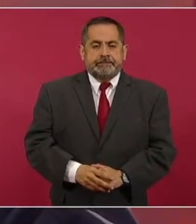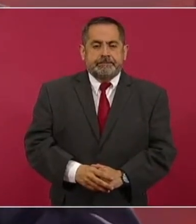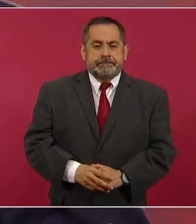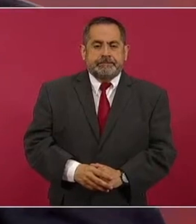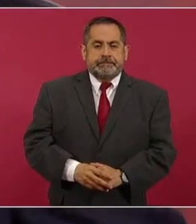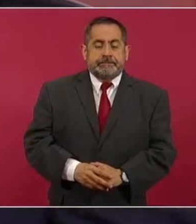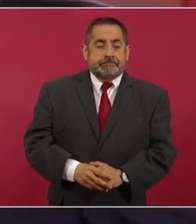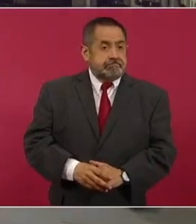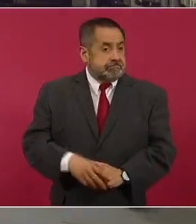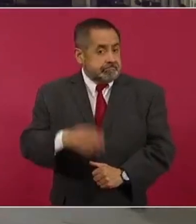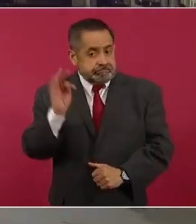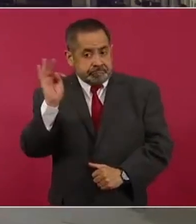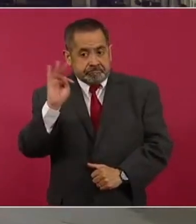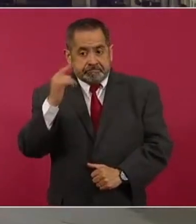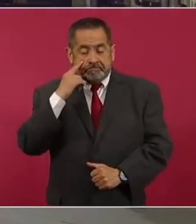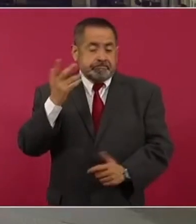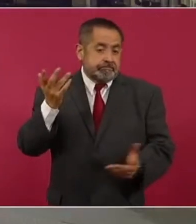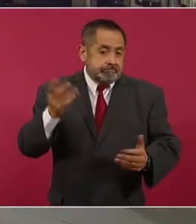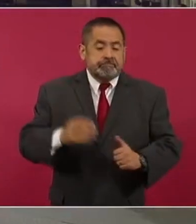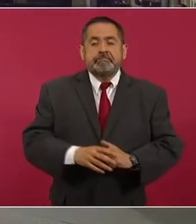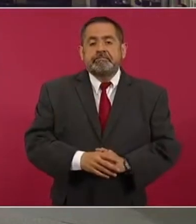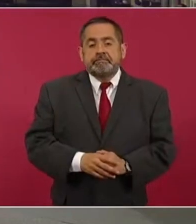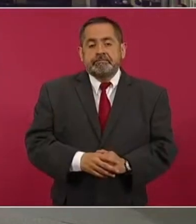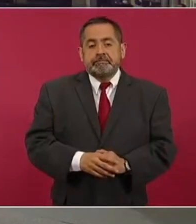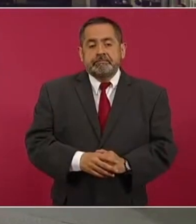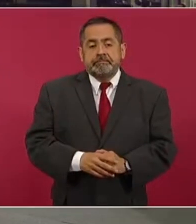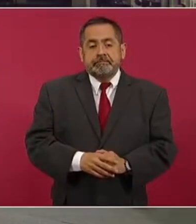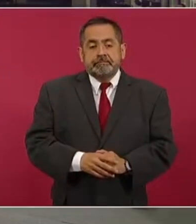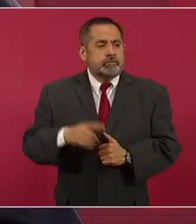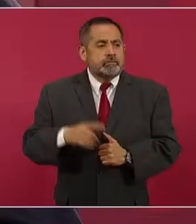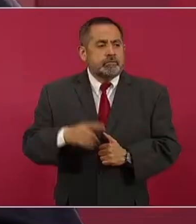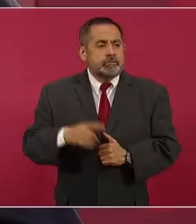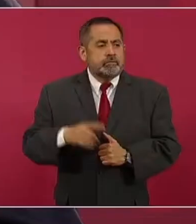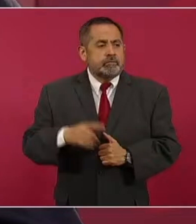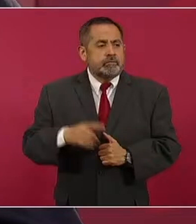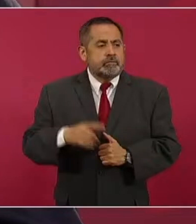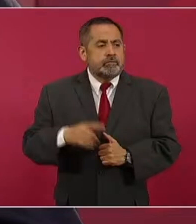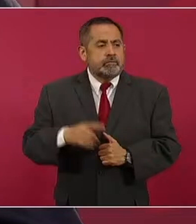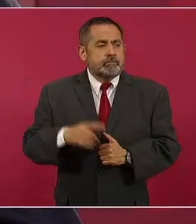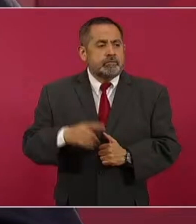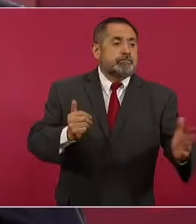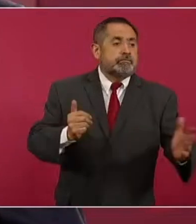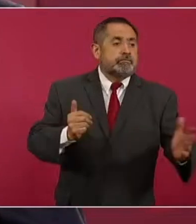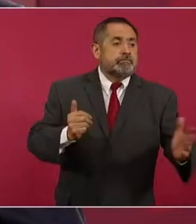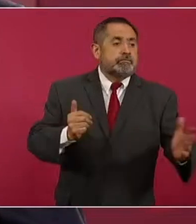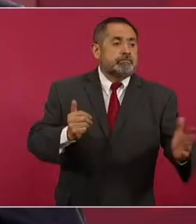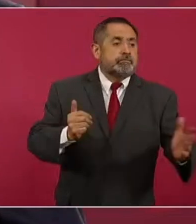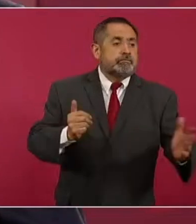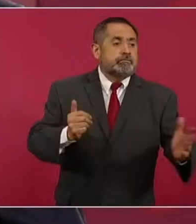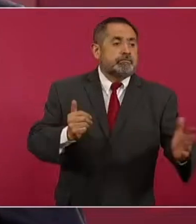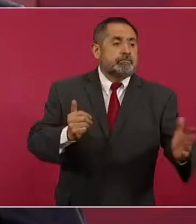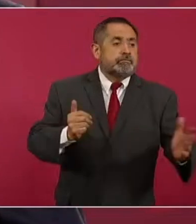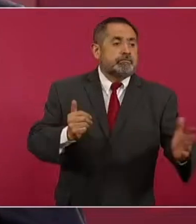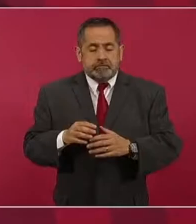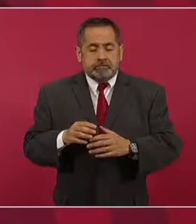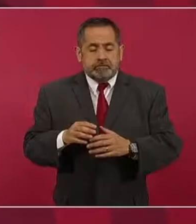A lo mejor aparece en un sentido o en